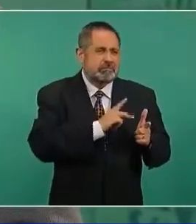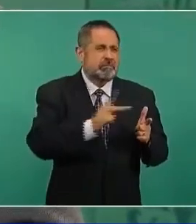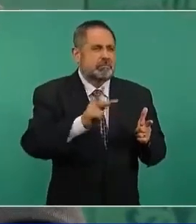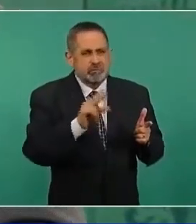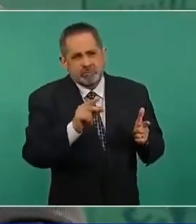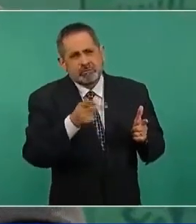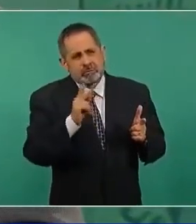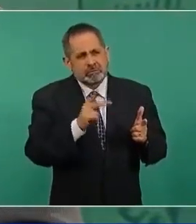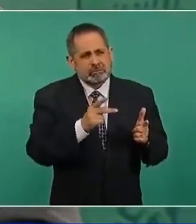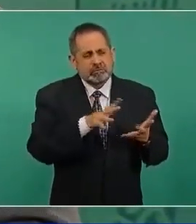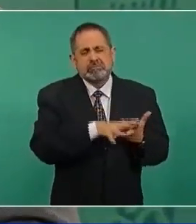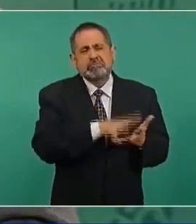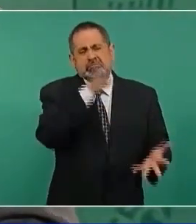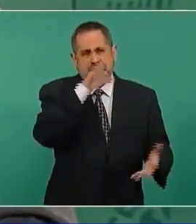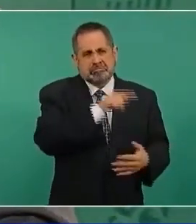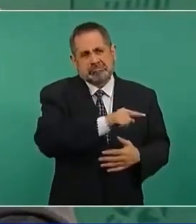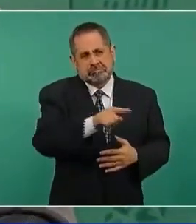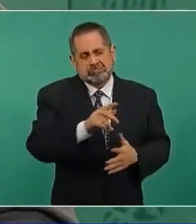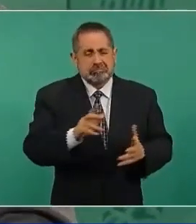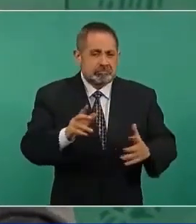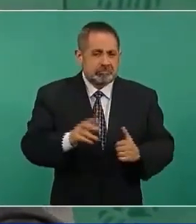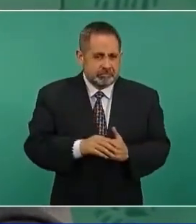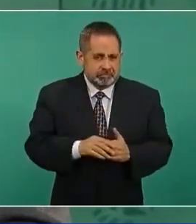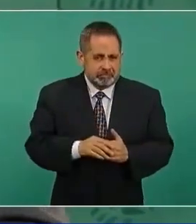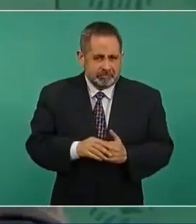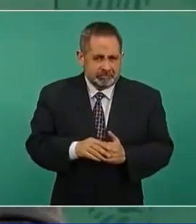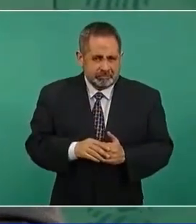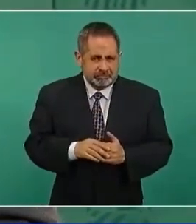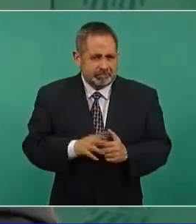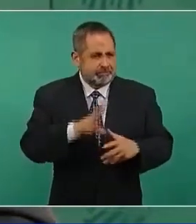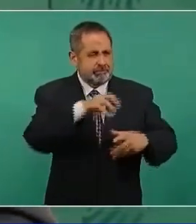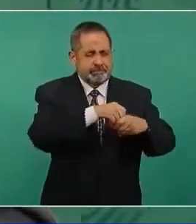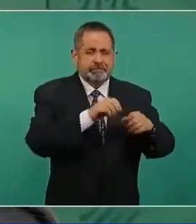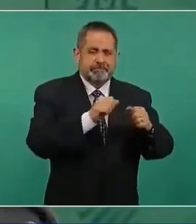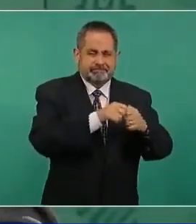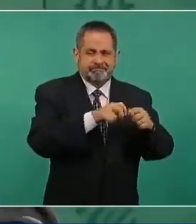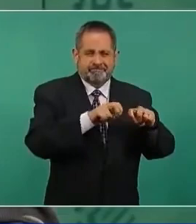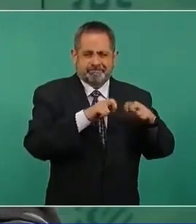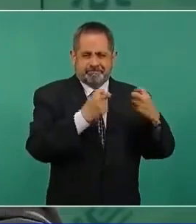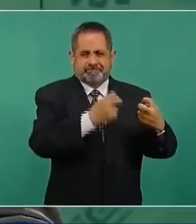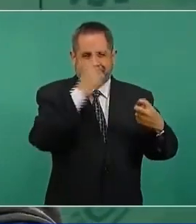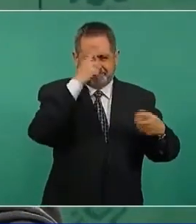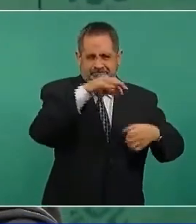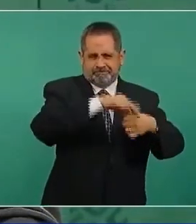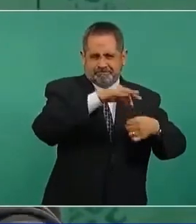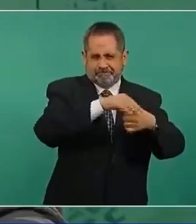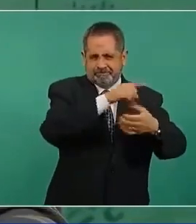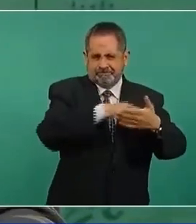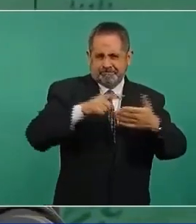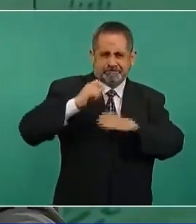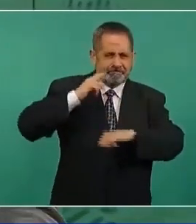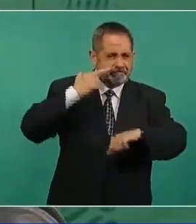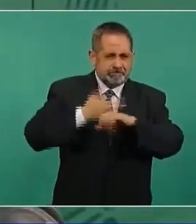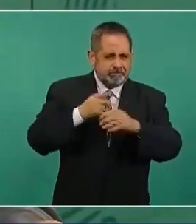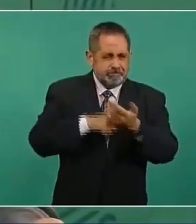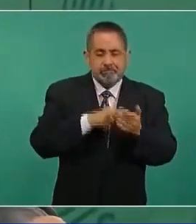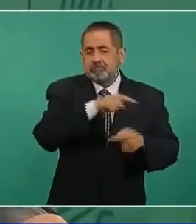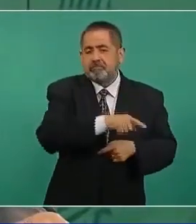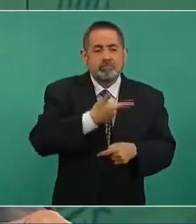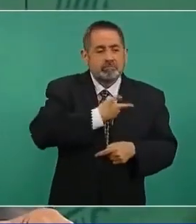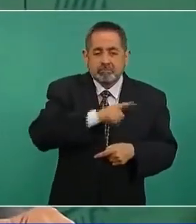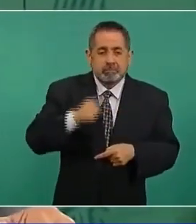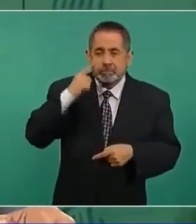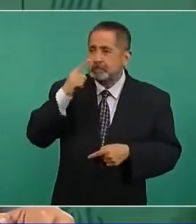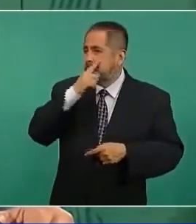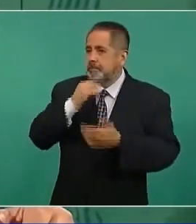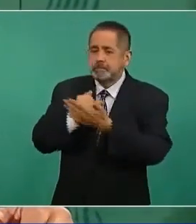una buena parte de los que integran estos órganos electorales, son antidemocráticos,